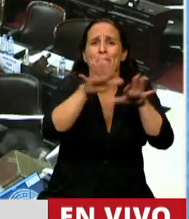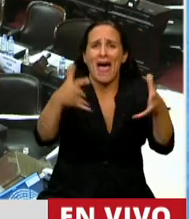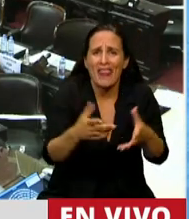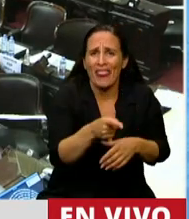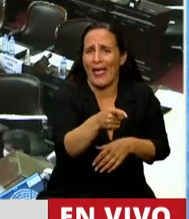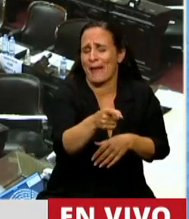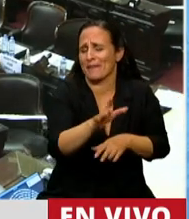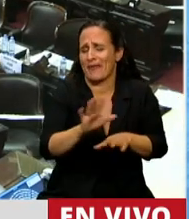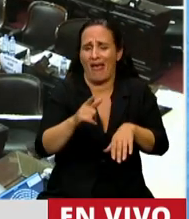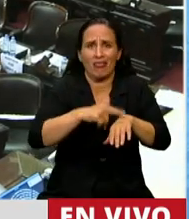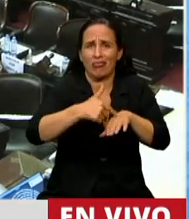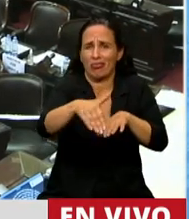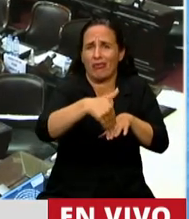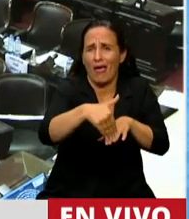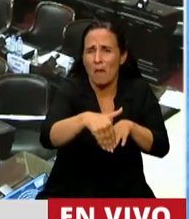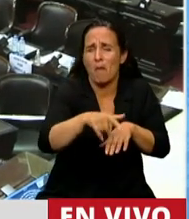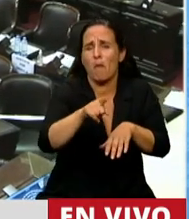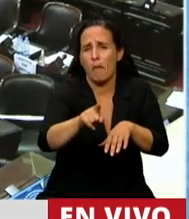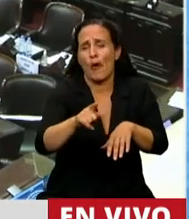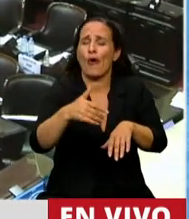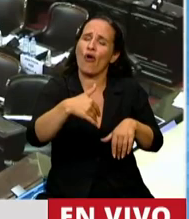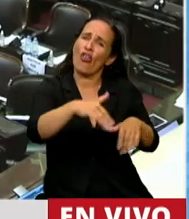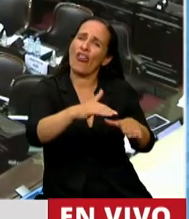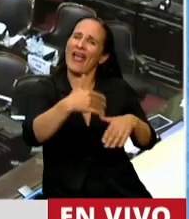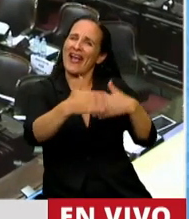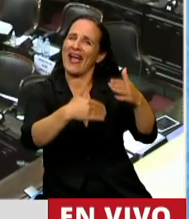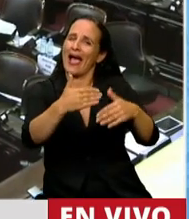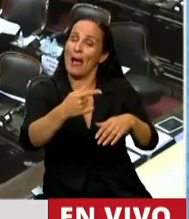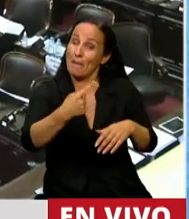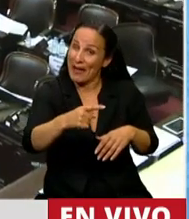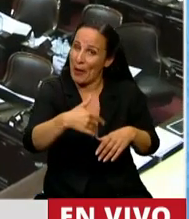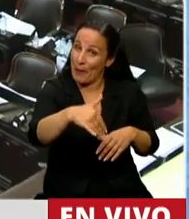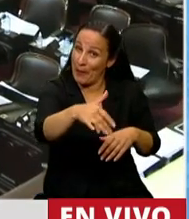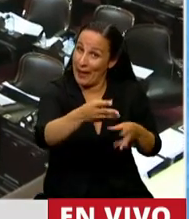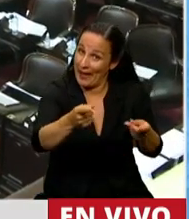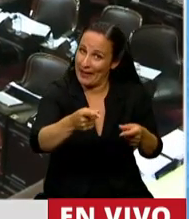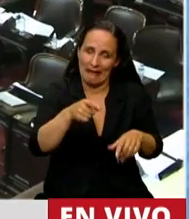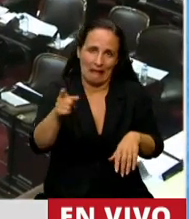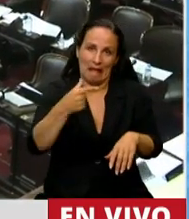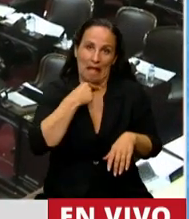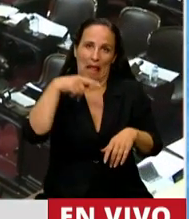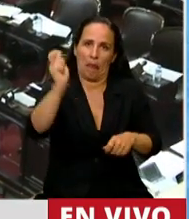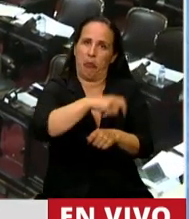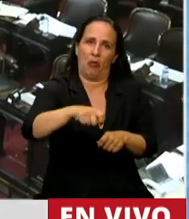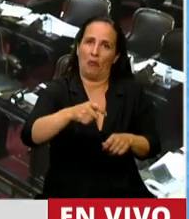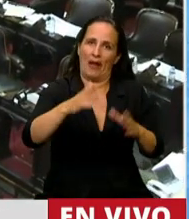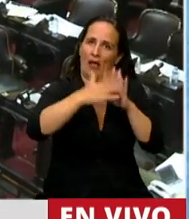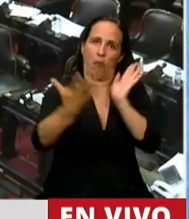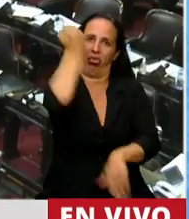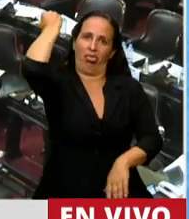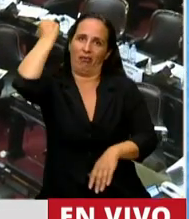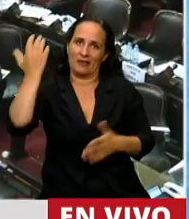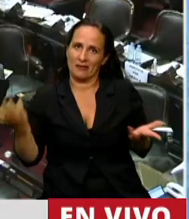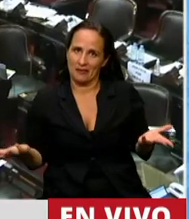queda algún tiempo en donde le están perdonando, pero va a llegar un momento en donde le van a querer poner la bandera de remate. Va a llegar ese momento.